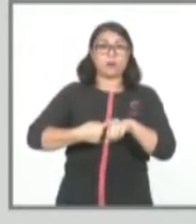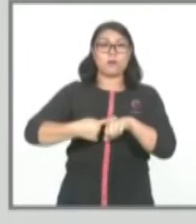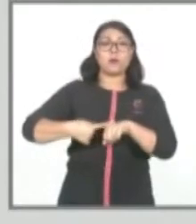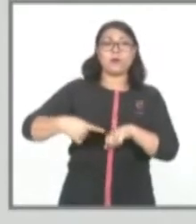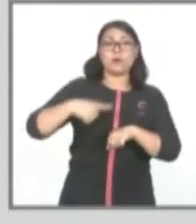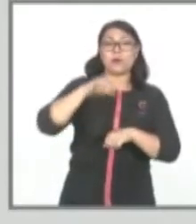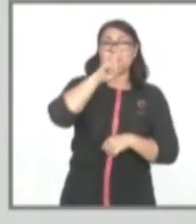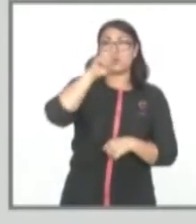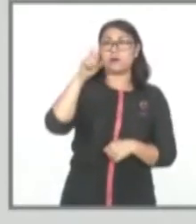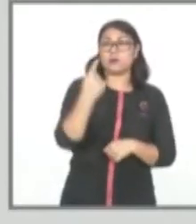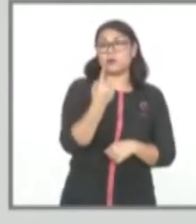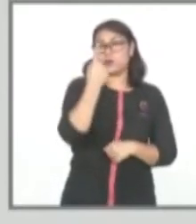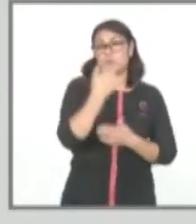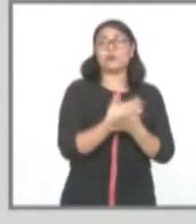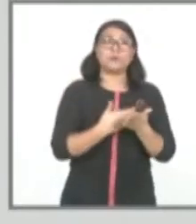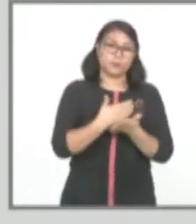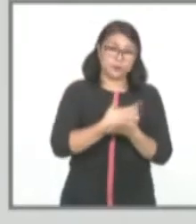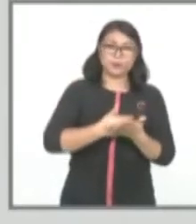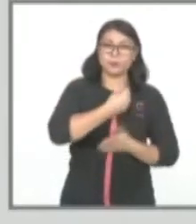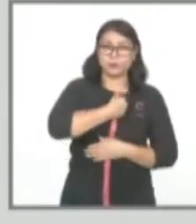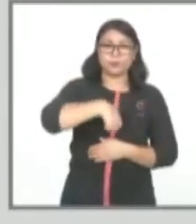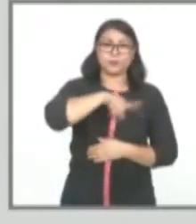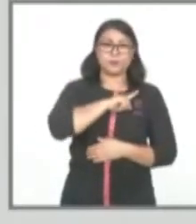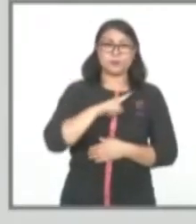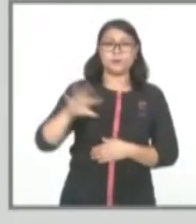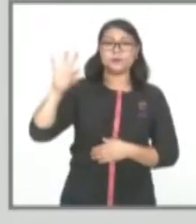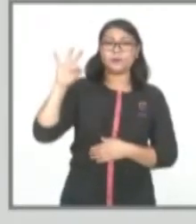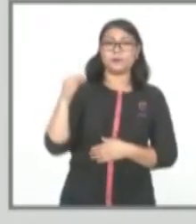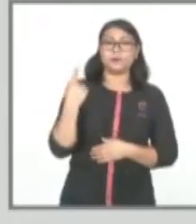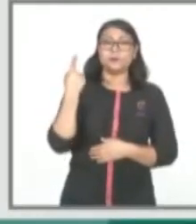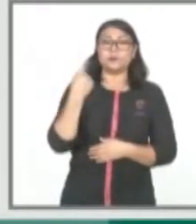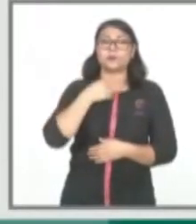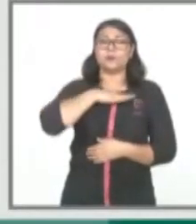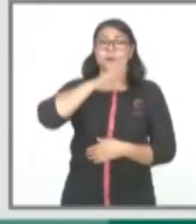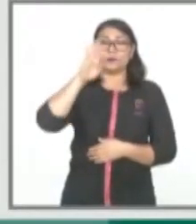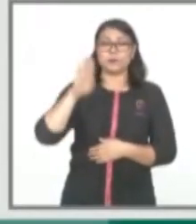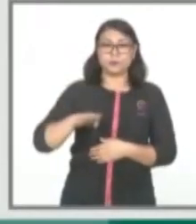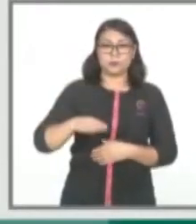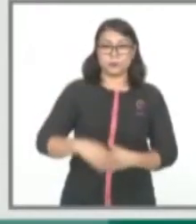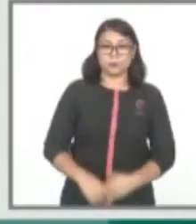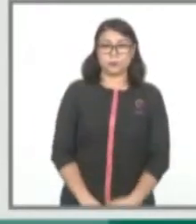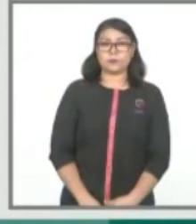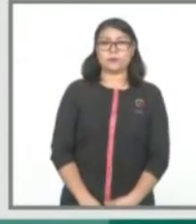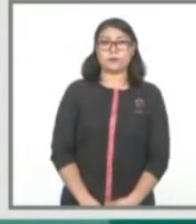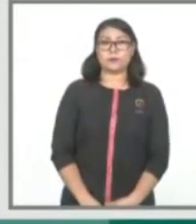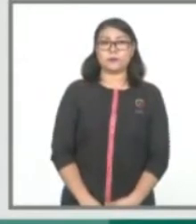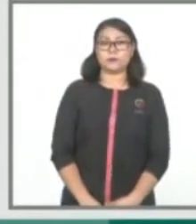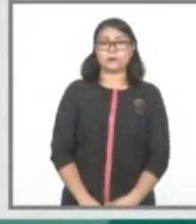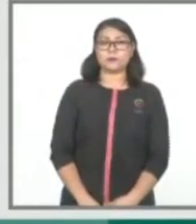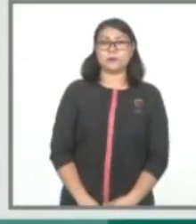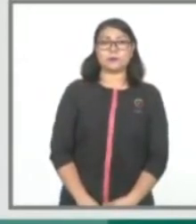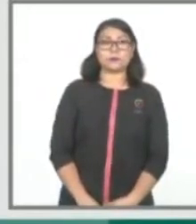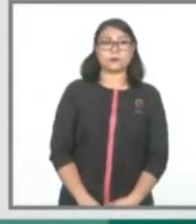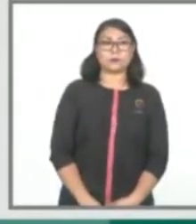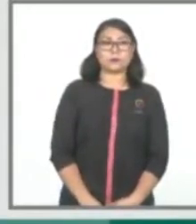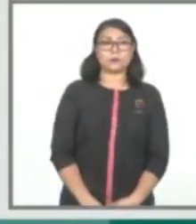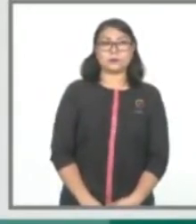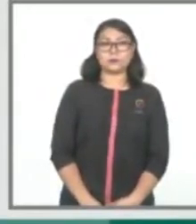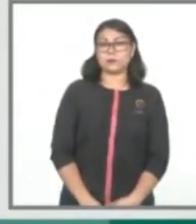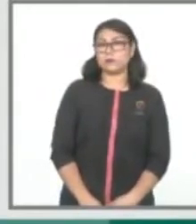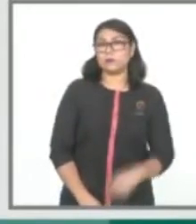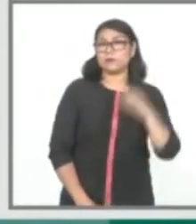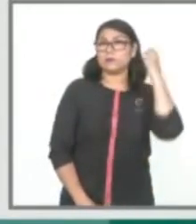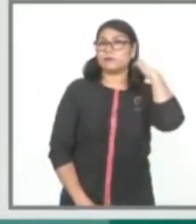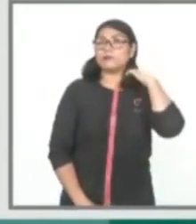de los cuales 201 se han recuperado y 41 defunciones. En relación a los casos positivos